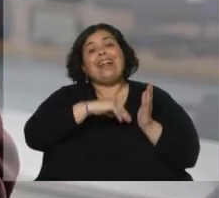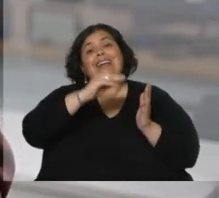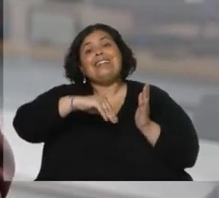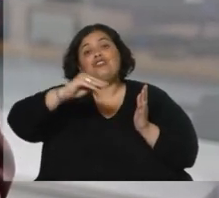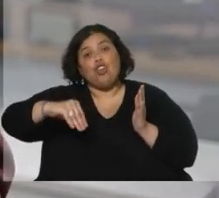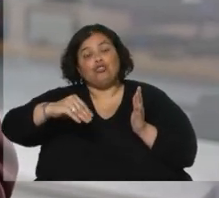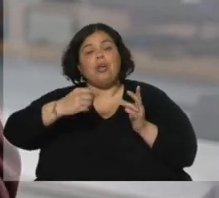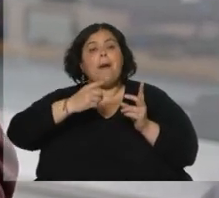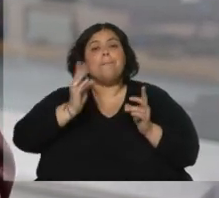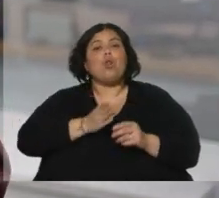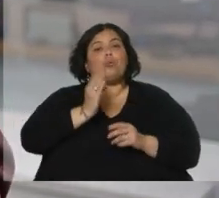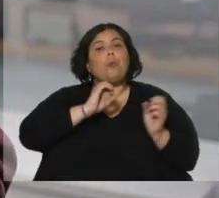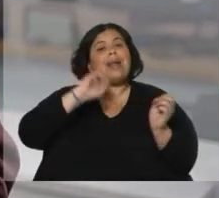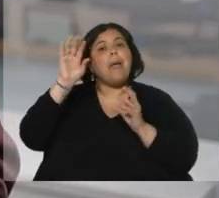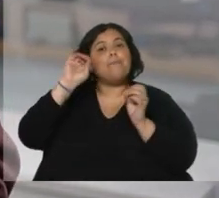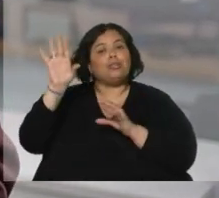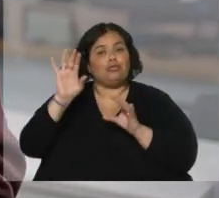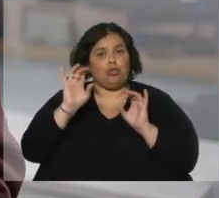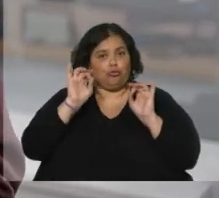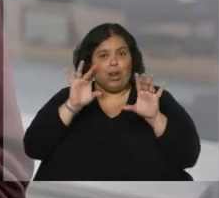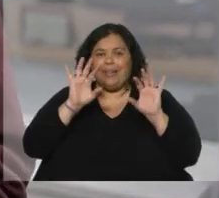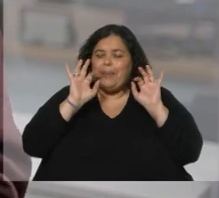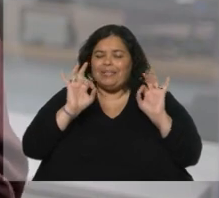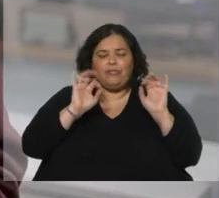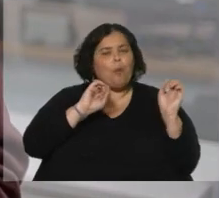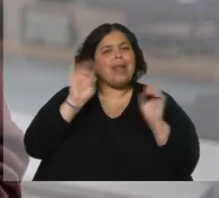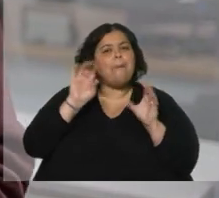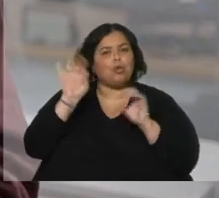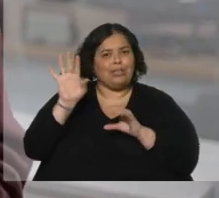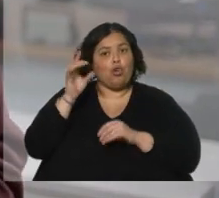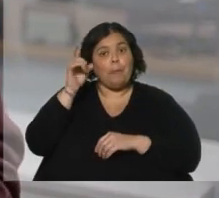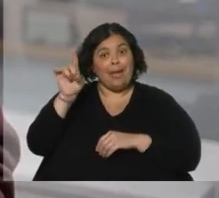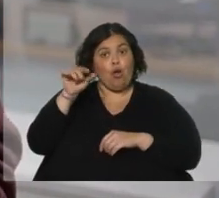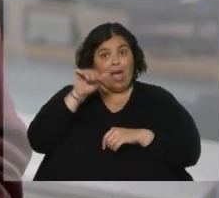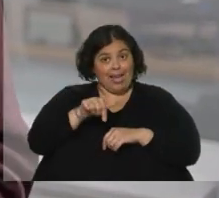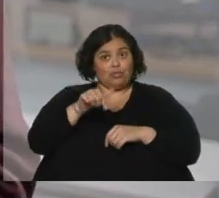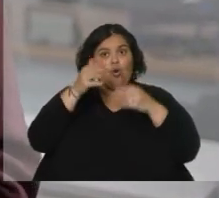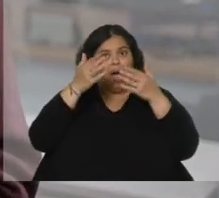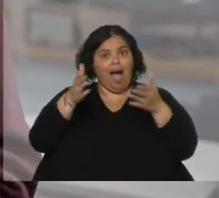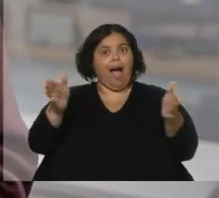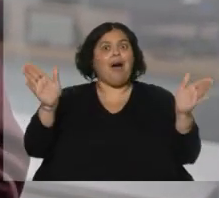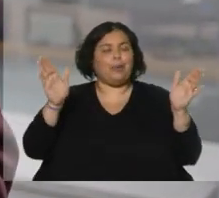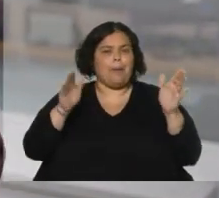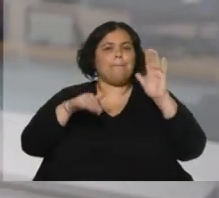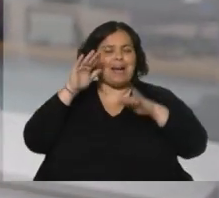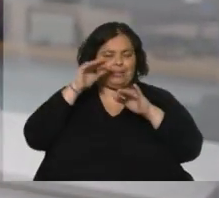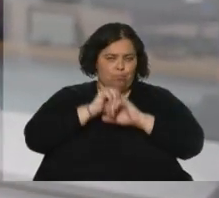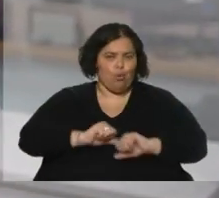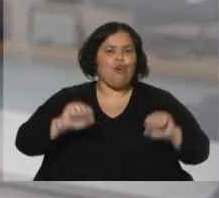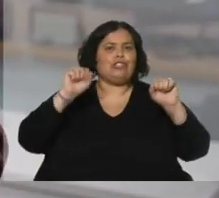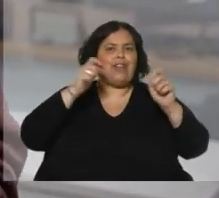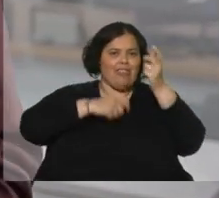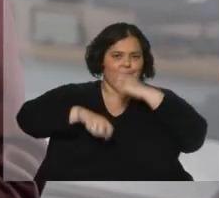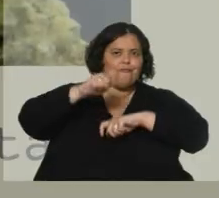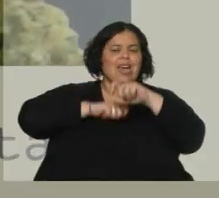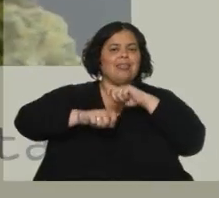para exportación. Es exclusivamente para exportación. Pero a nosotros nos abre muchísimo las posibilidades de venta